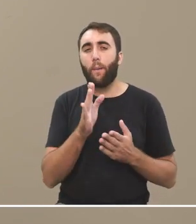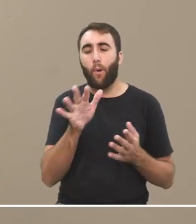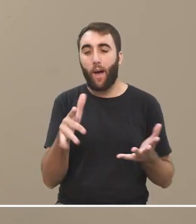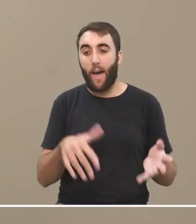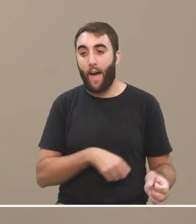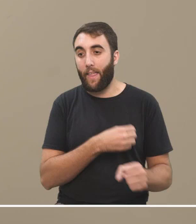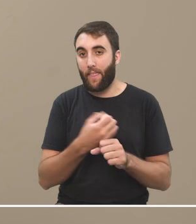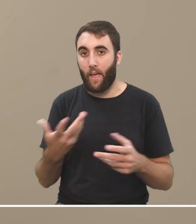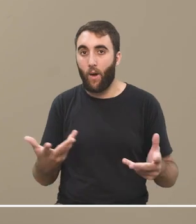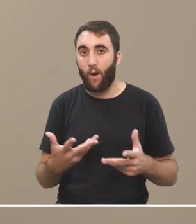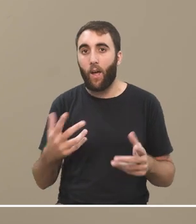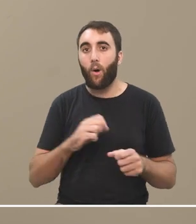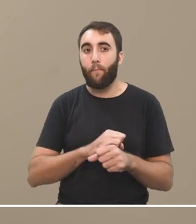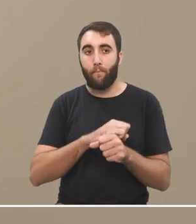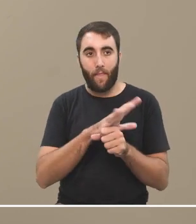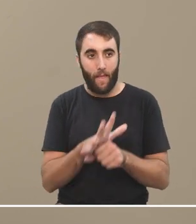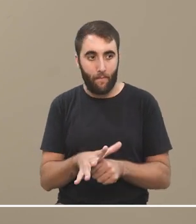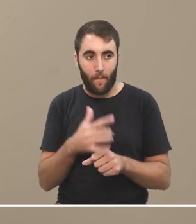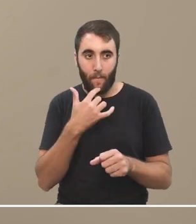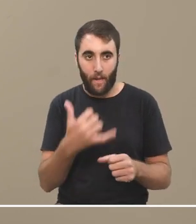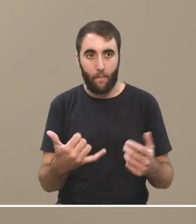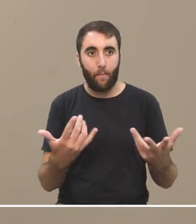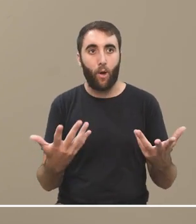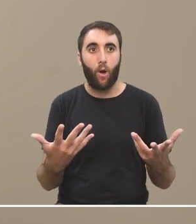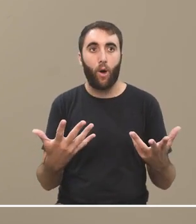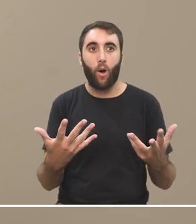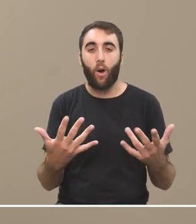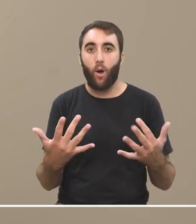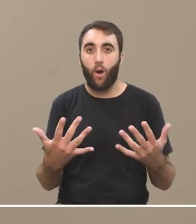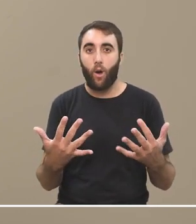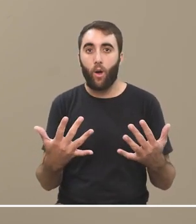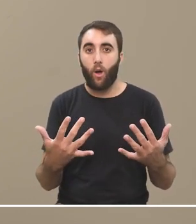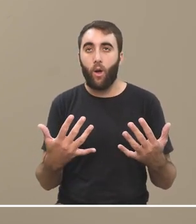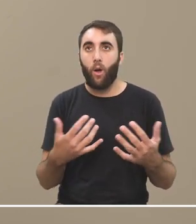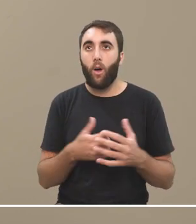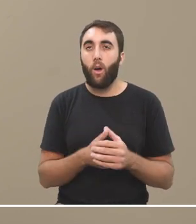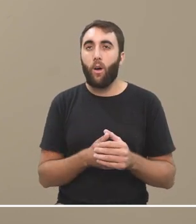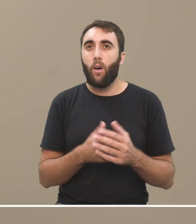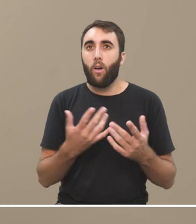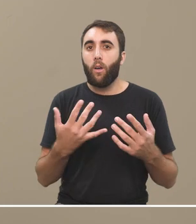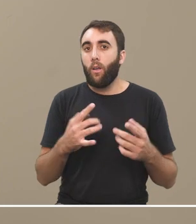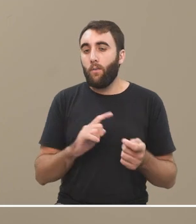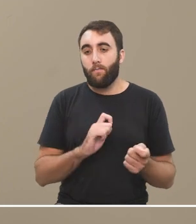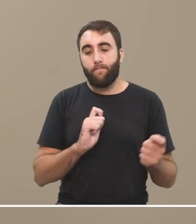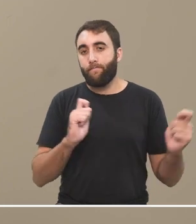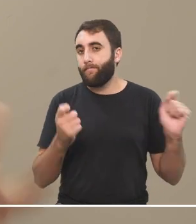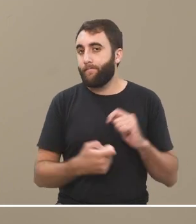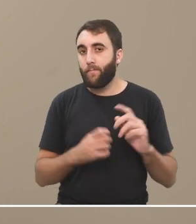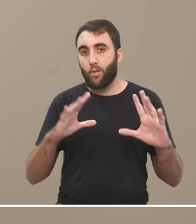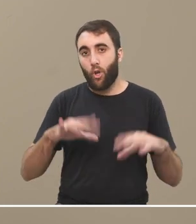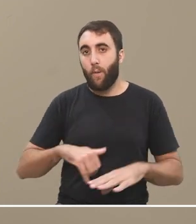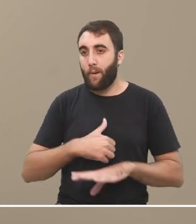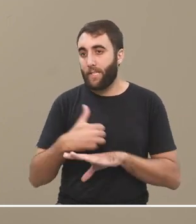hasta ahora, que fue con la pandemia, con el traslado de todas las actividades